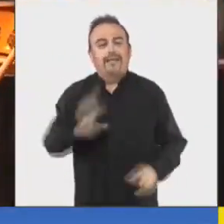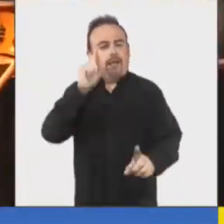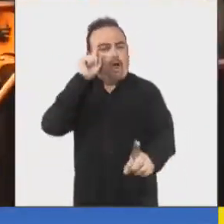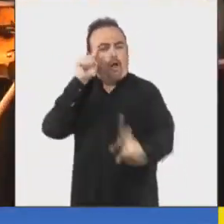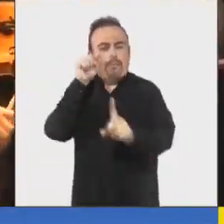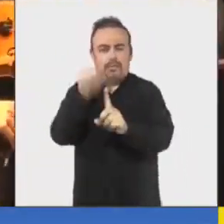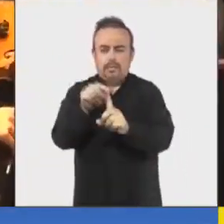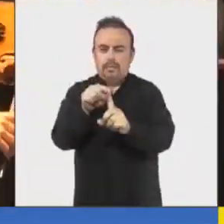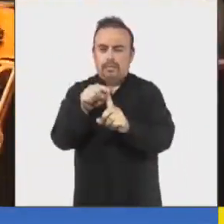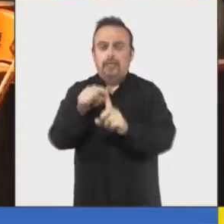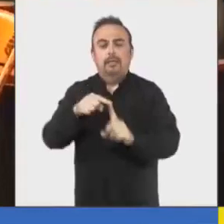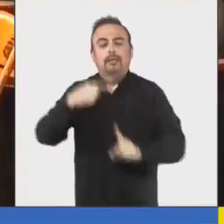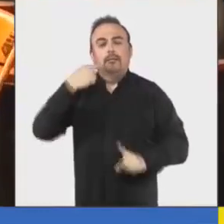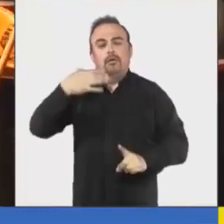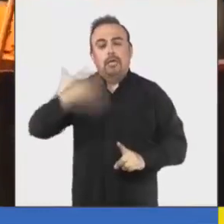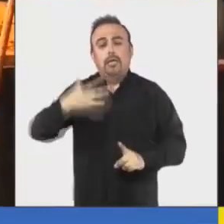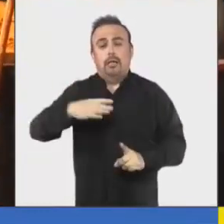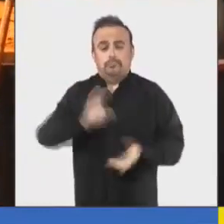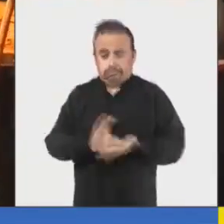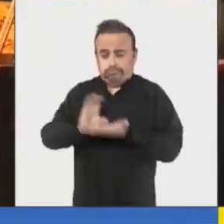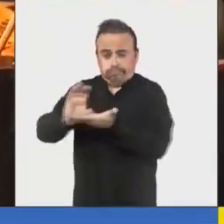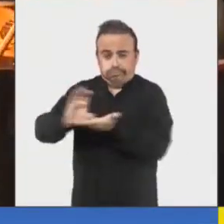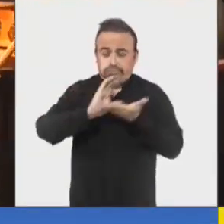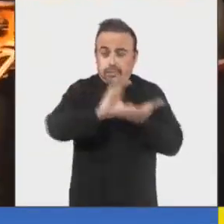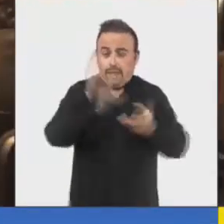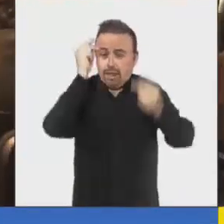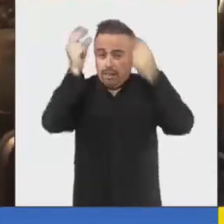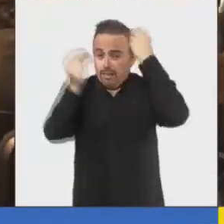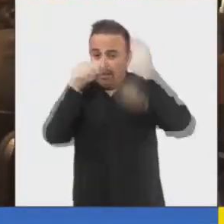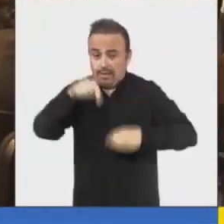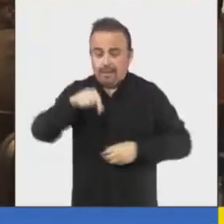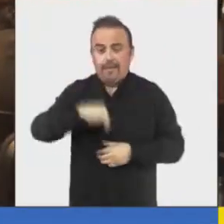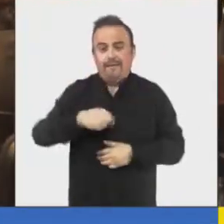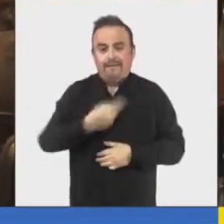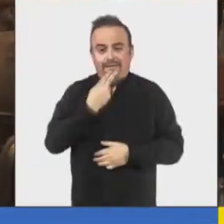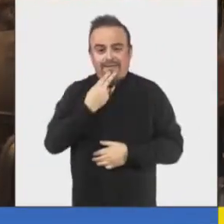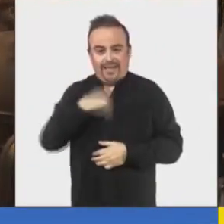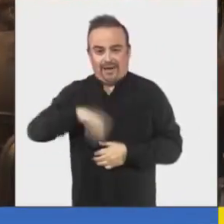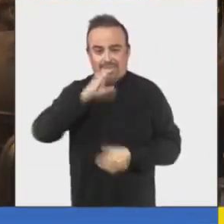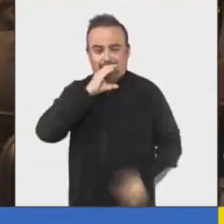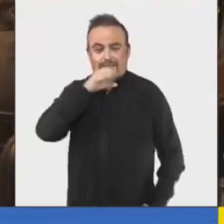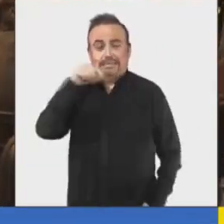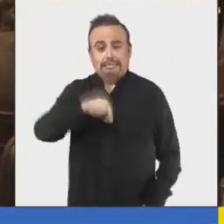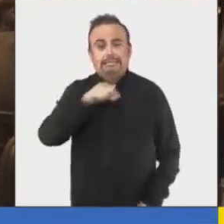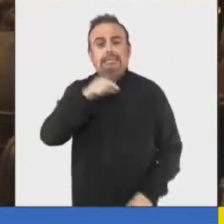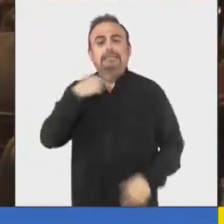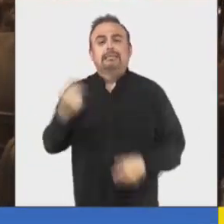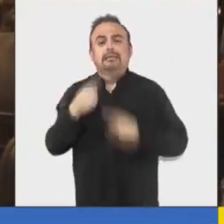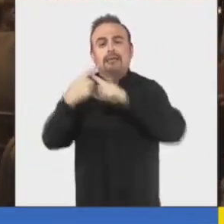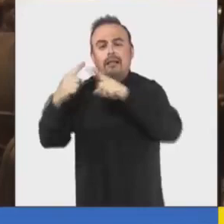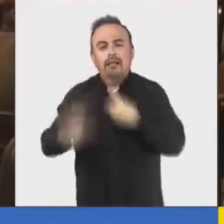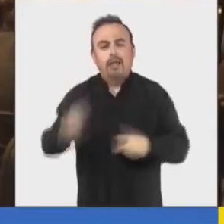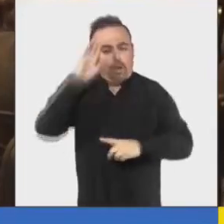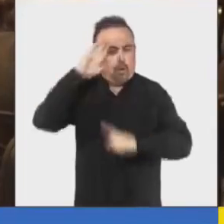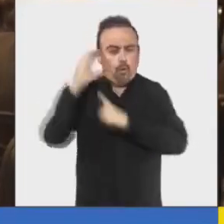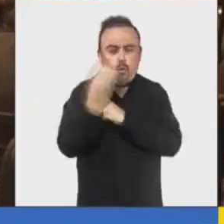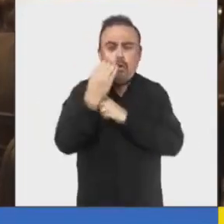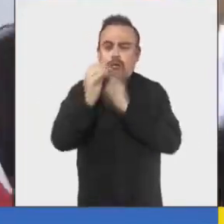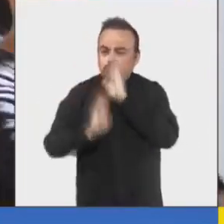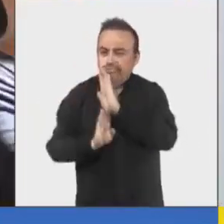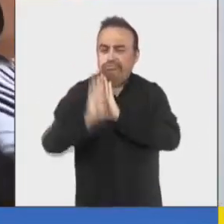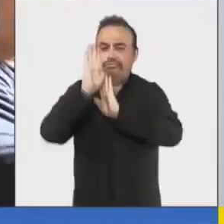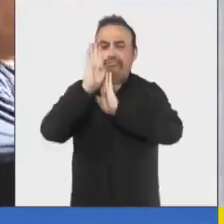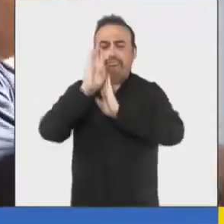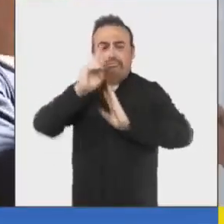por objetivo principal asignar financiamiento a las ideas de penquistas que fomenten el desarrollo de la diversidad cultural de la comuna,